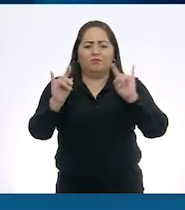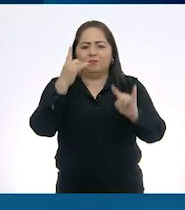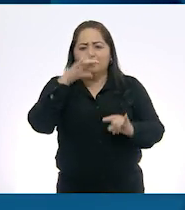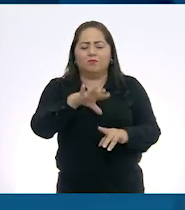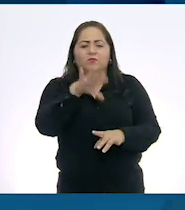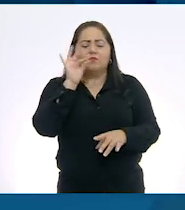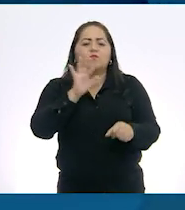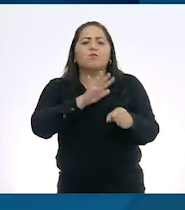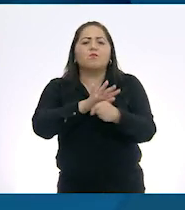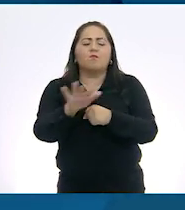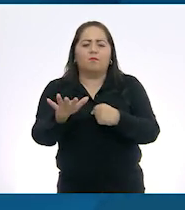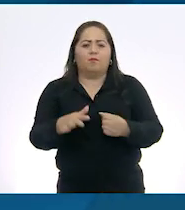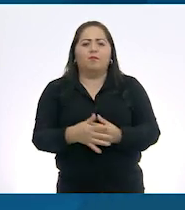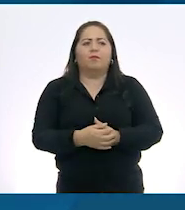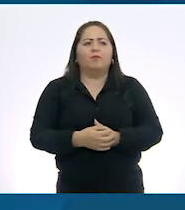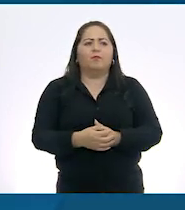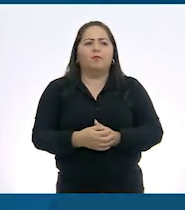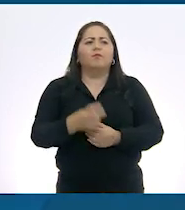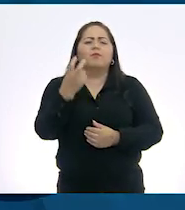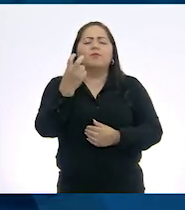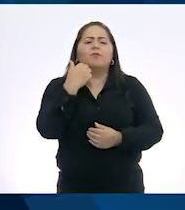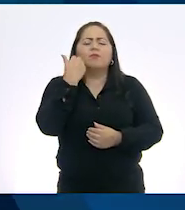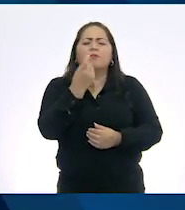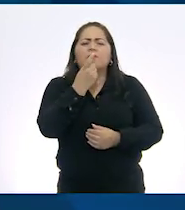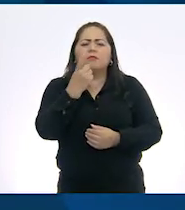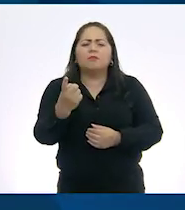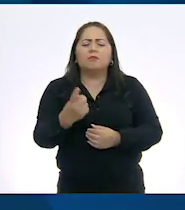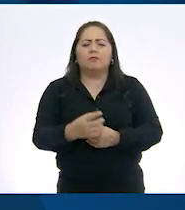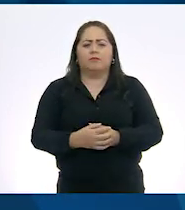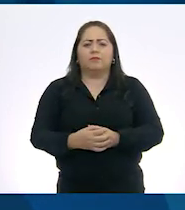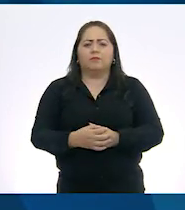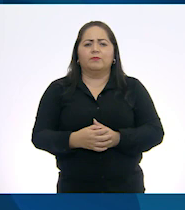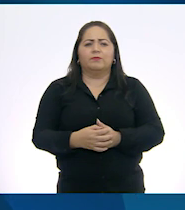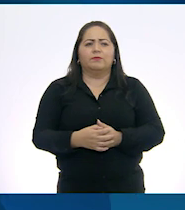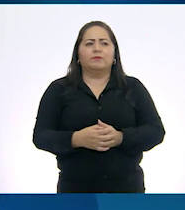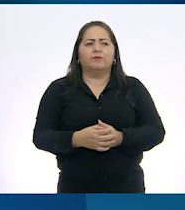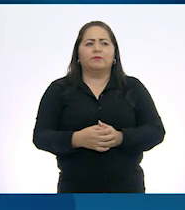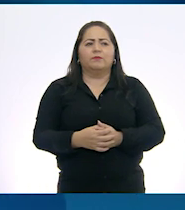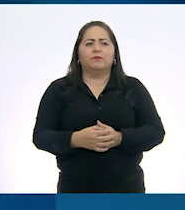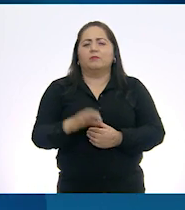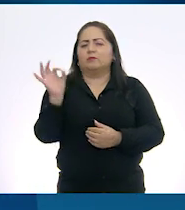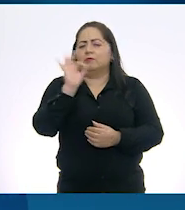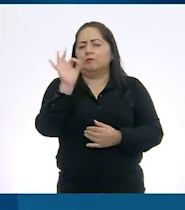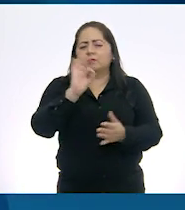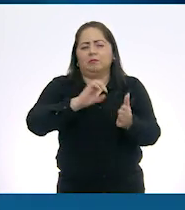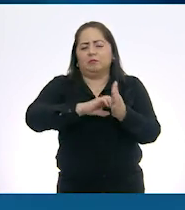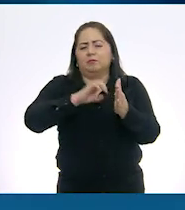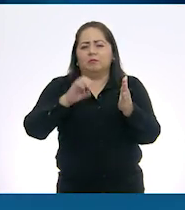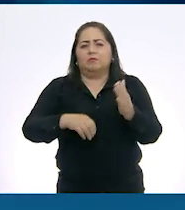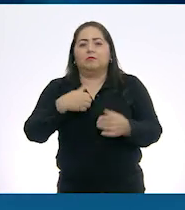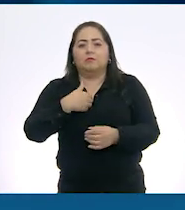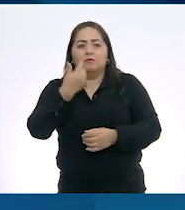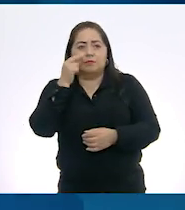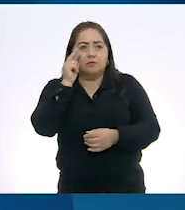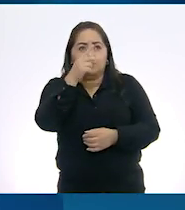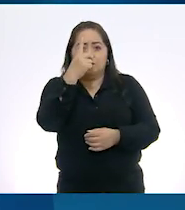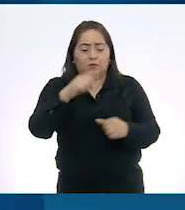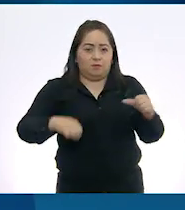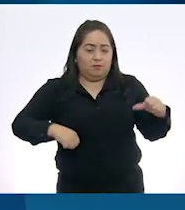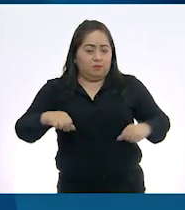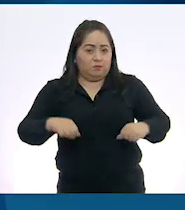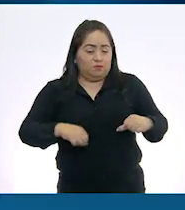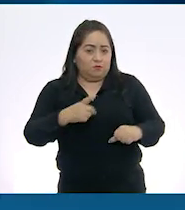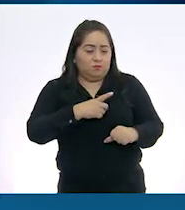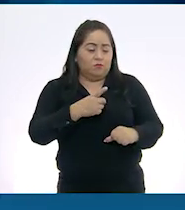previsualización. Esto quiere decir que, si por ejemplo, quiero ver una actividad solo,